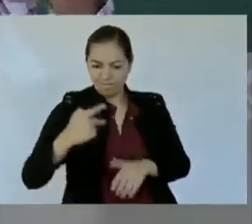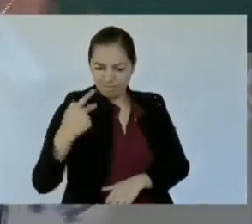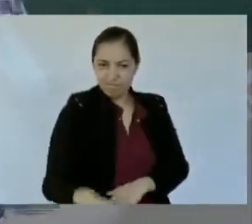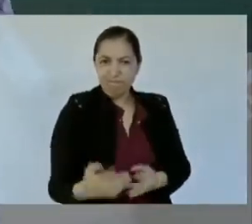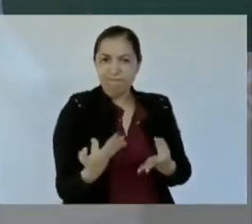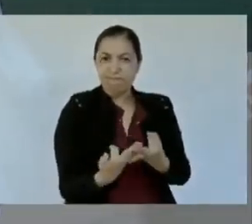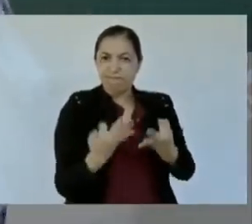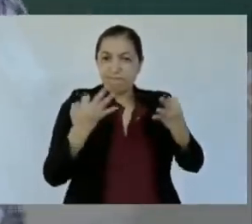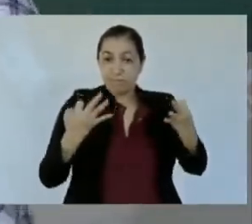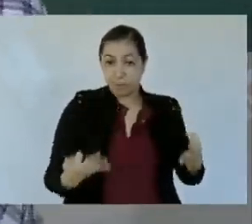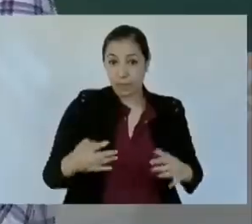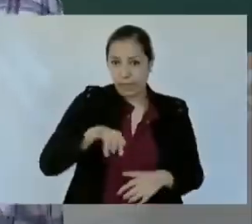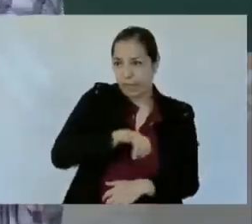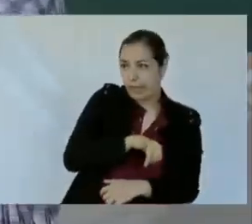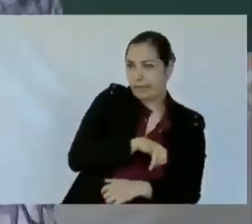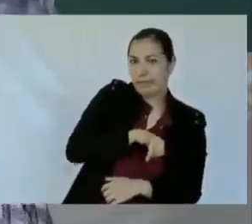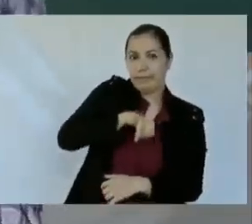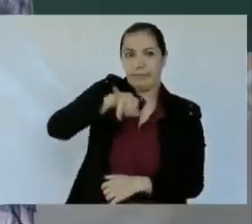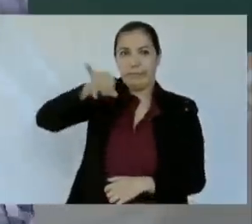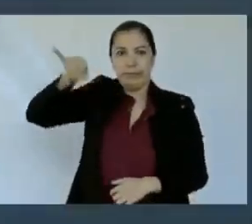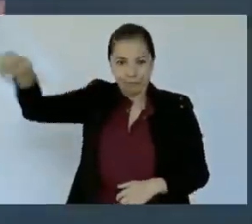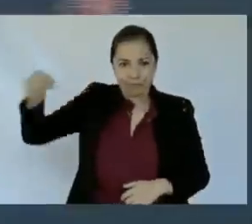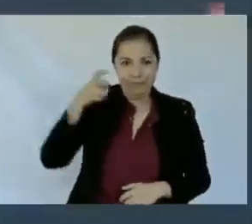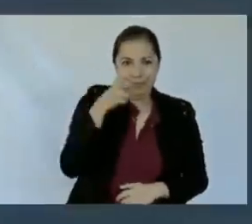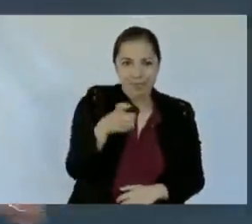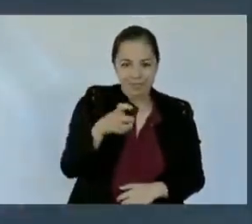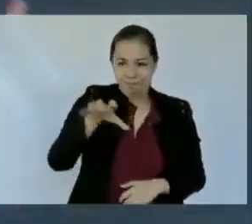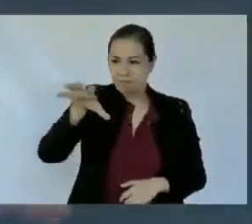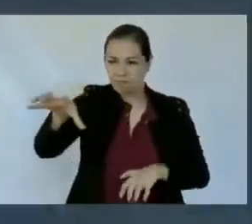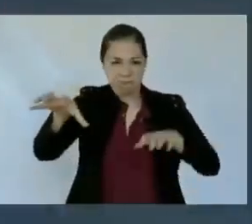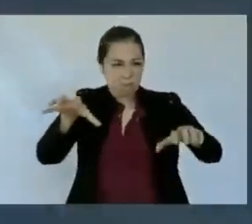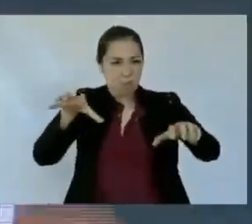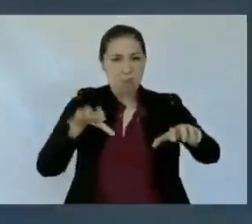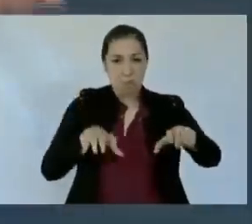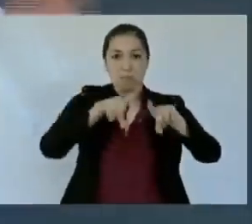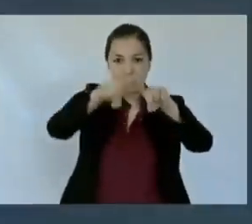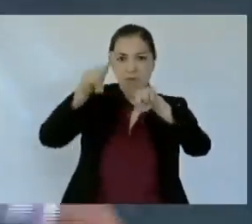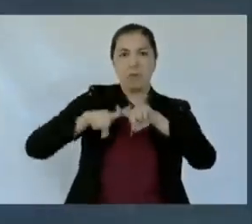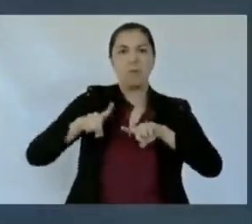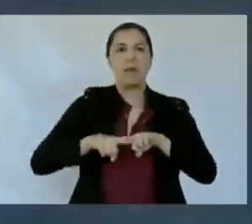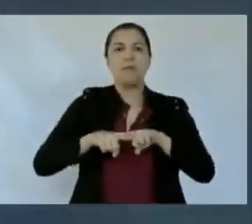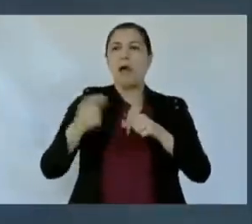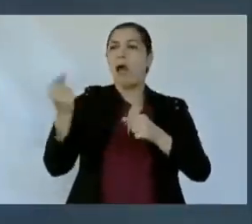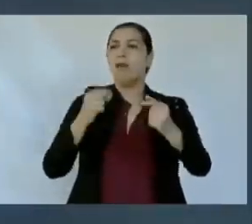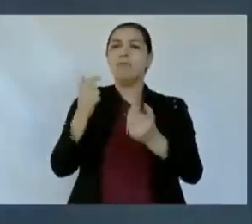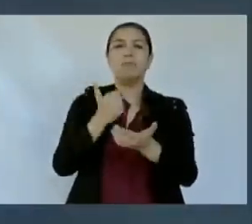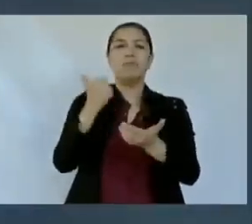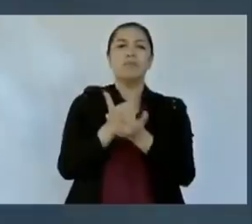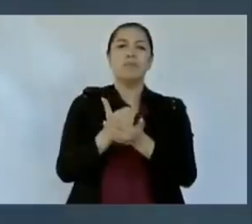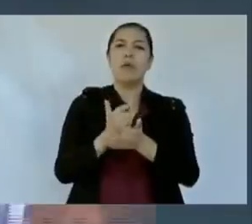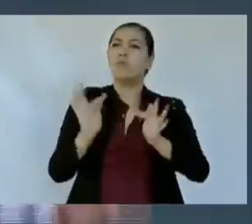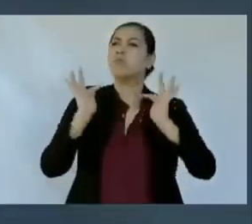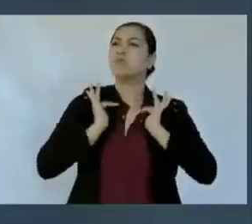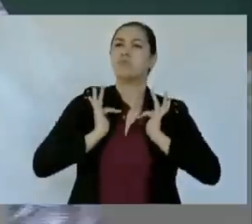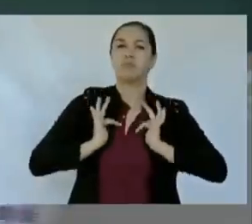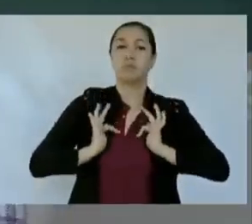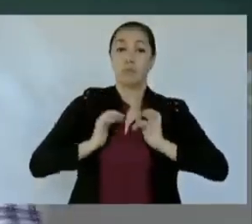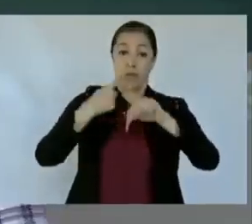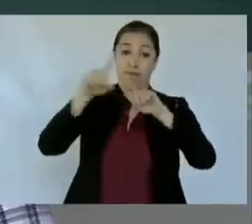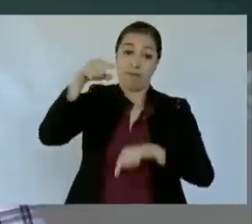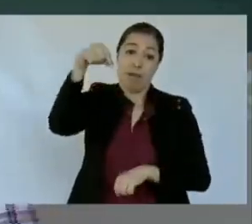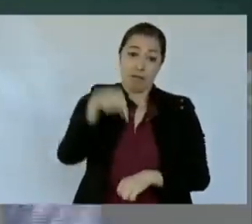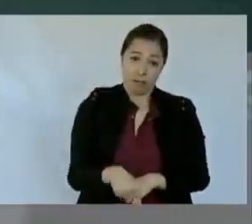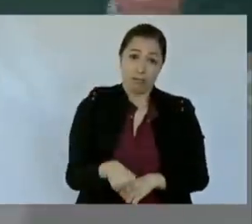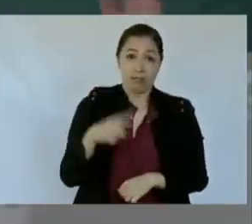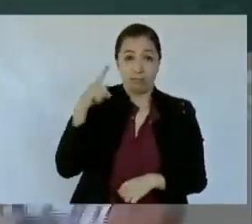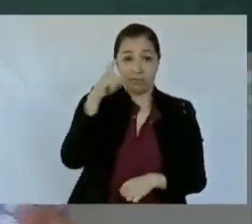lejana de las comodidades, del confort, pero realmente cerca de la gente que más